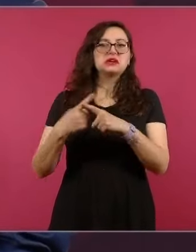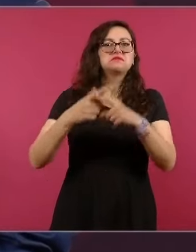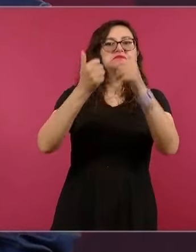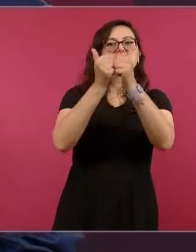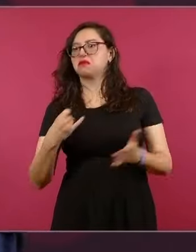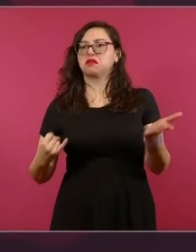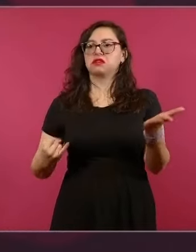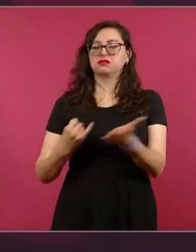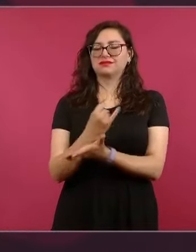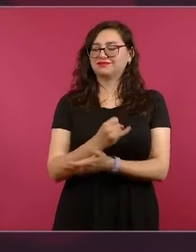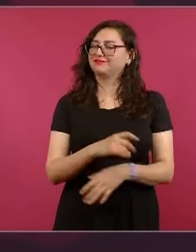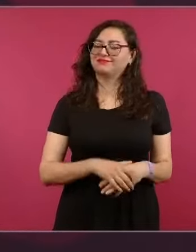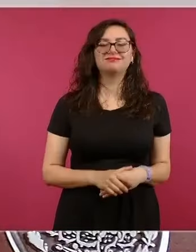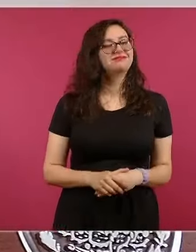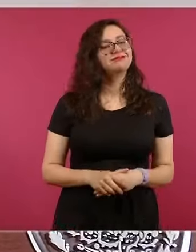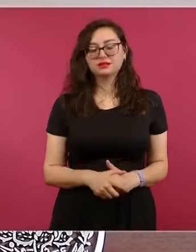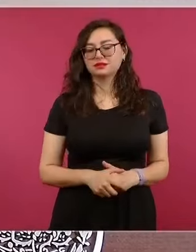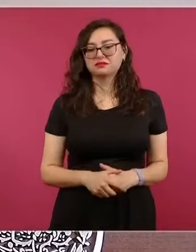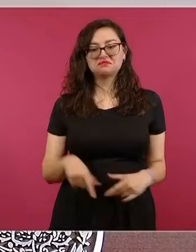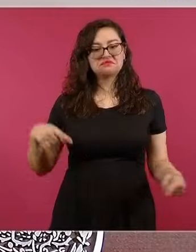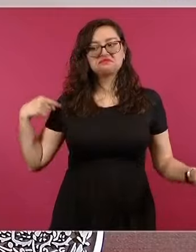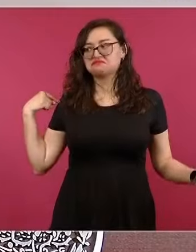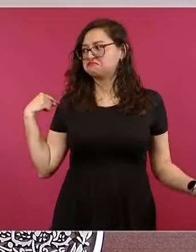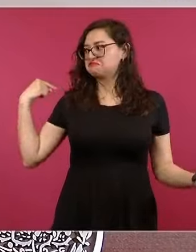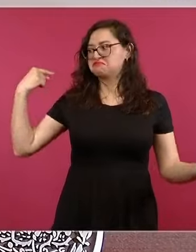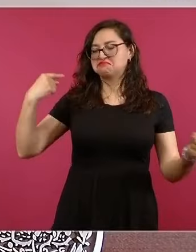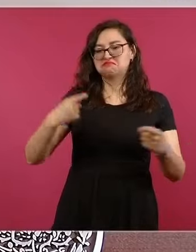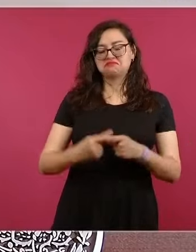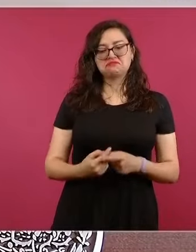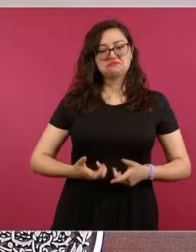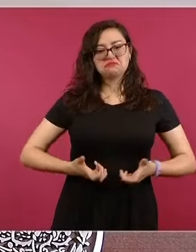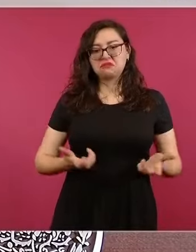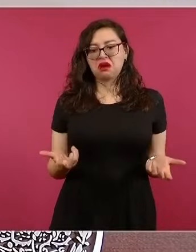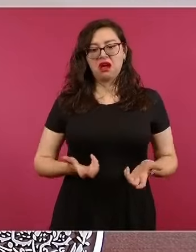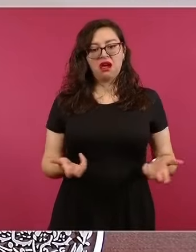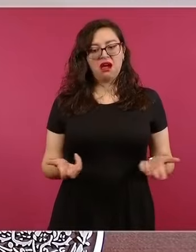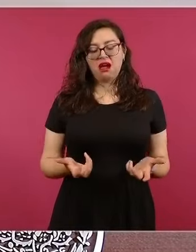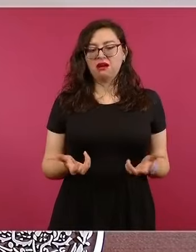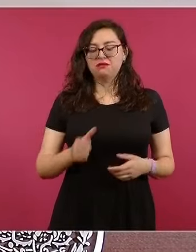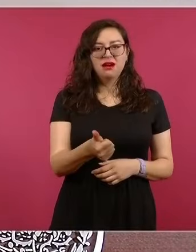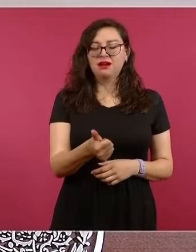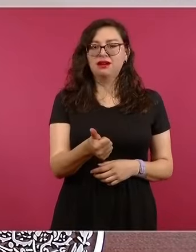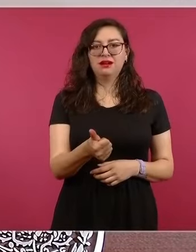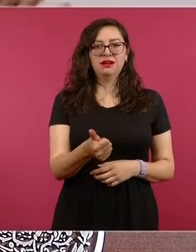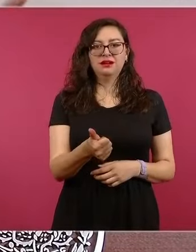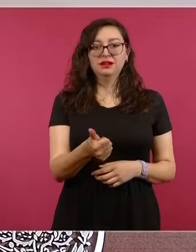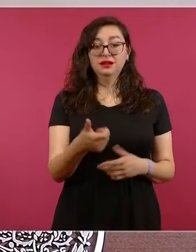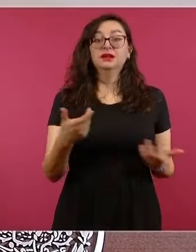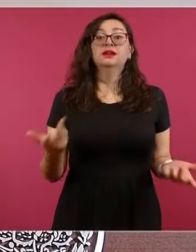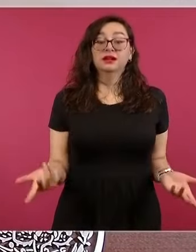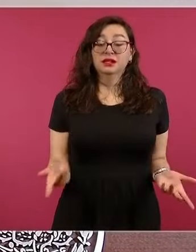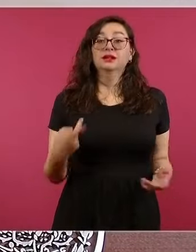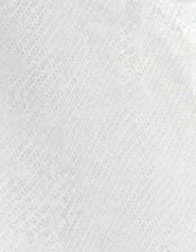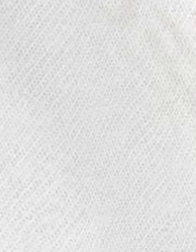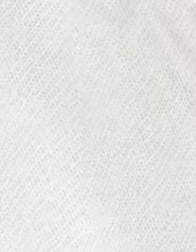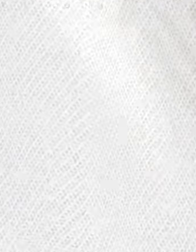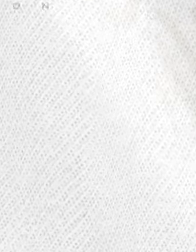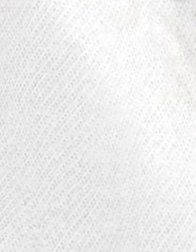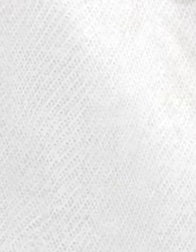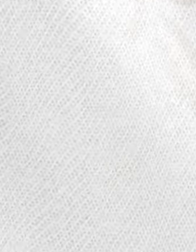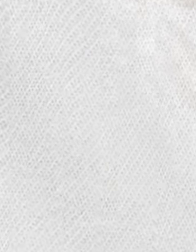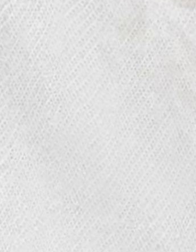propósito es que avancemos para resolver temas pendientes, como el caso de Ayotzinapa.